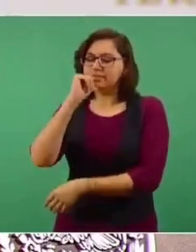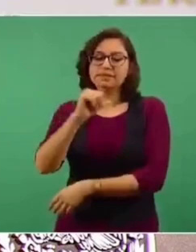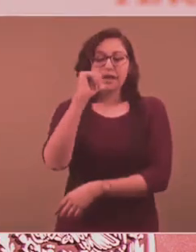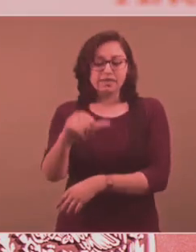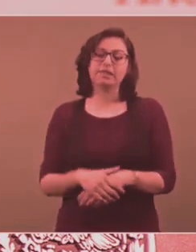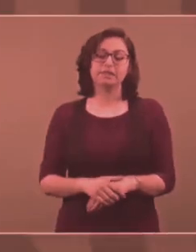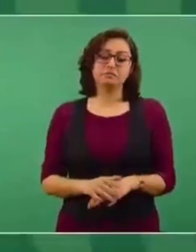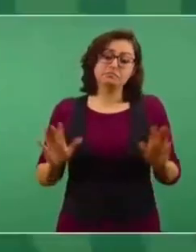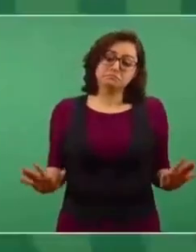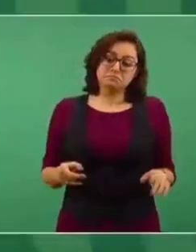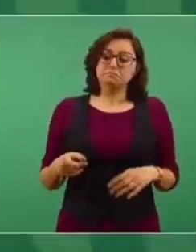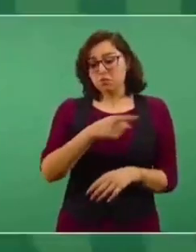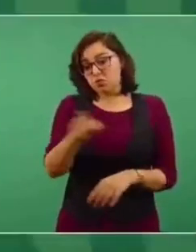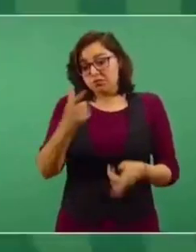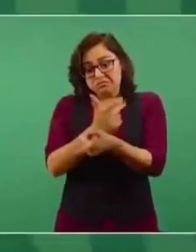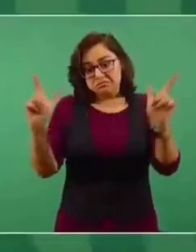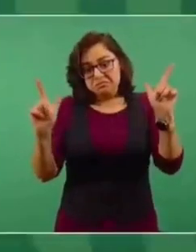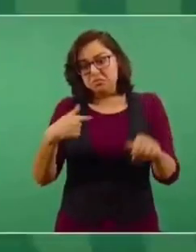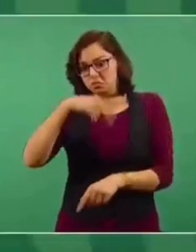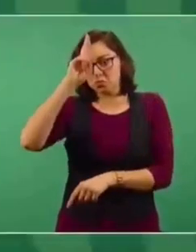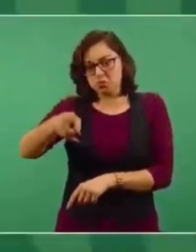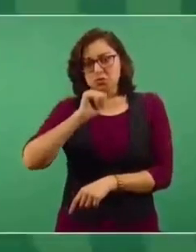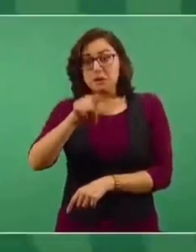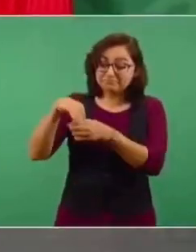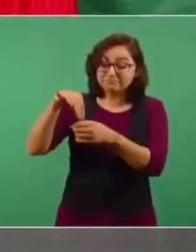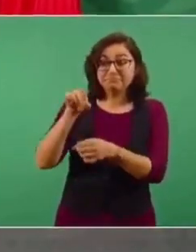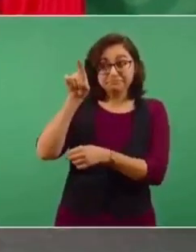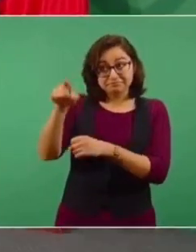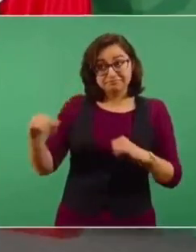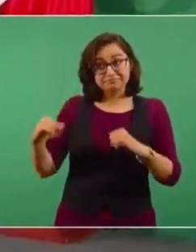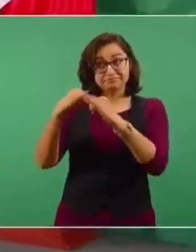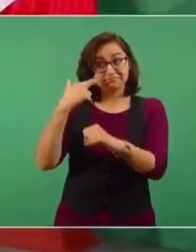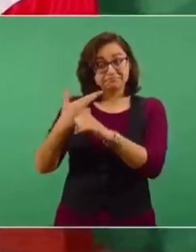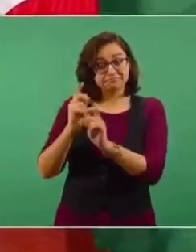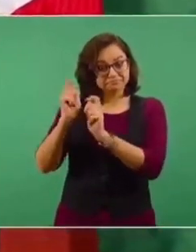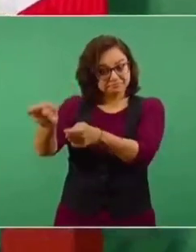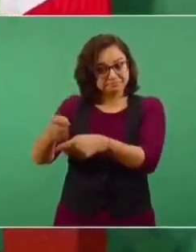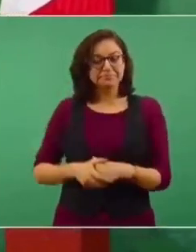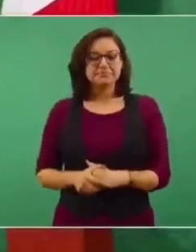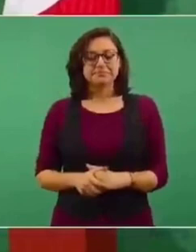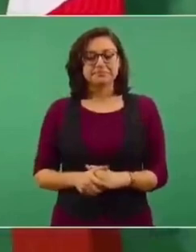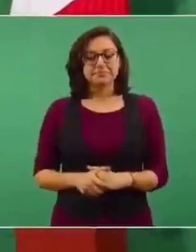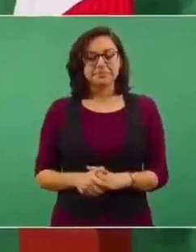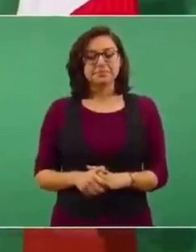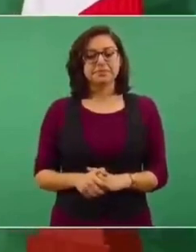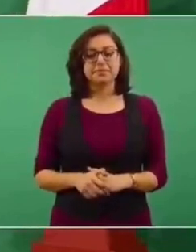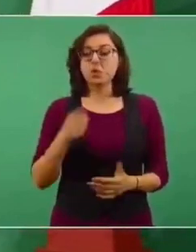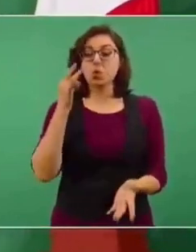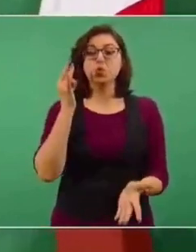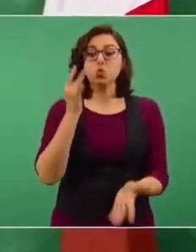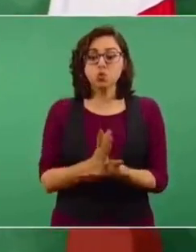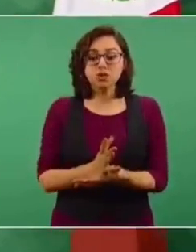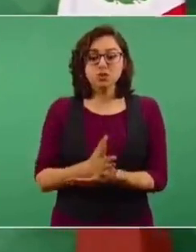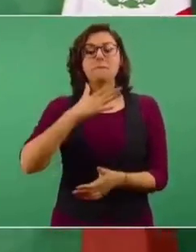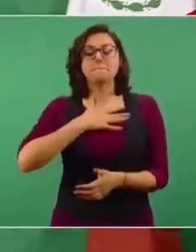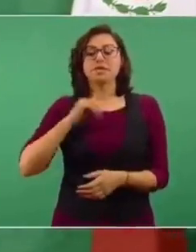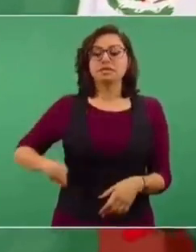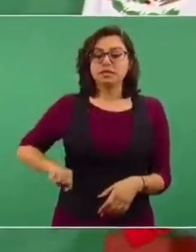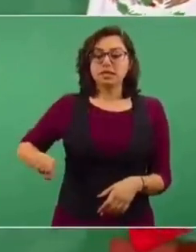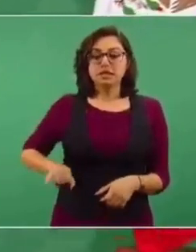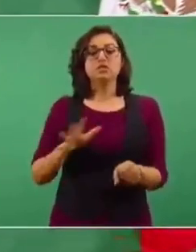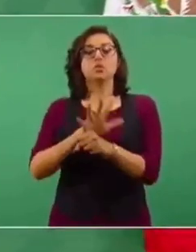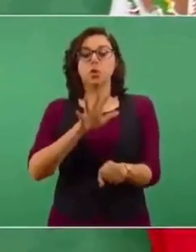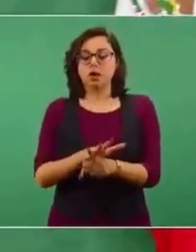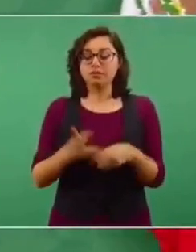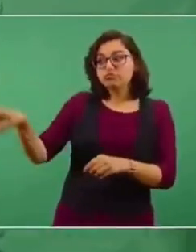prohibido prohibir. Y no hay censura. Lo que sí me interesa mucho es que se garantice a los ciudadanos que se les